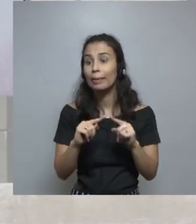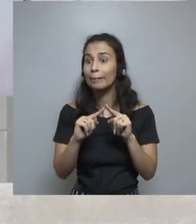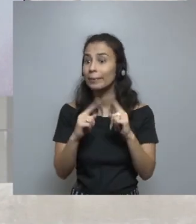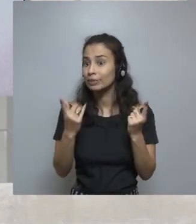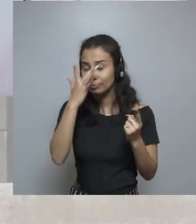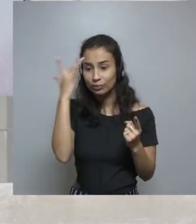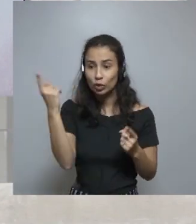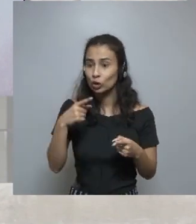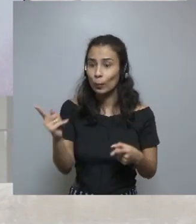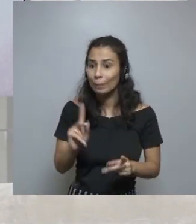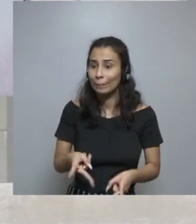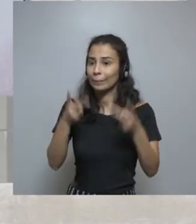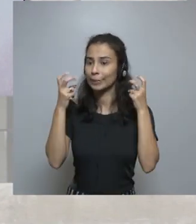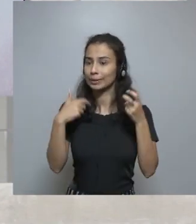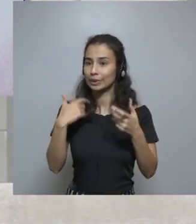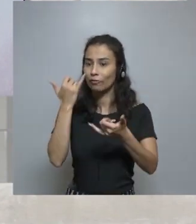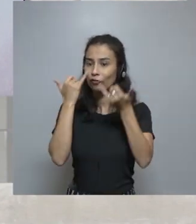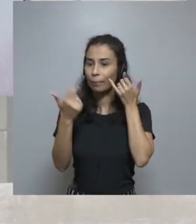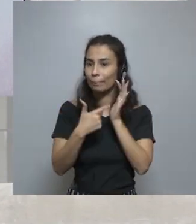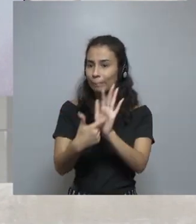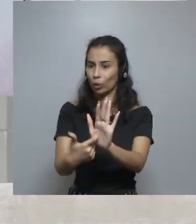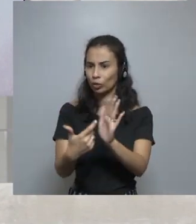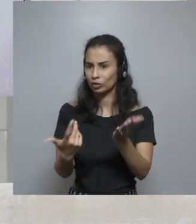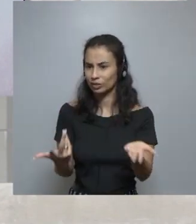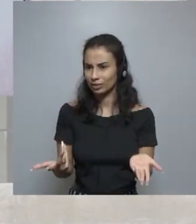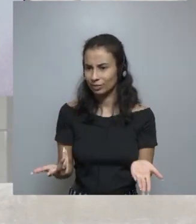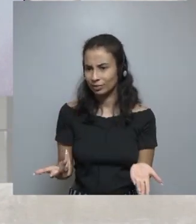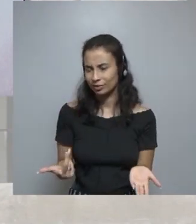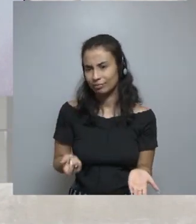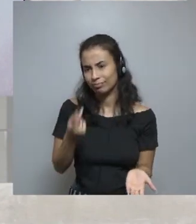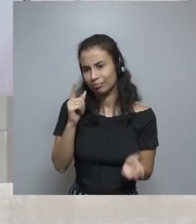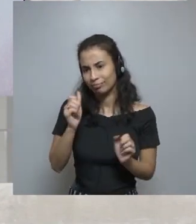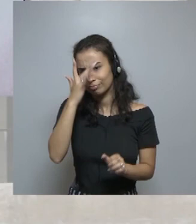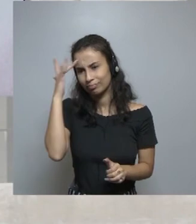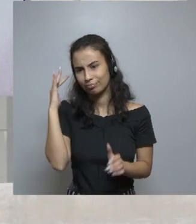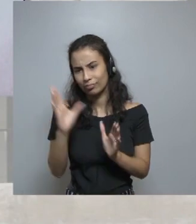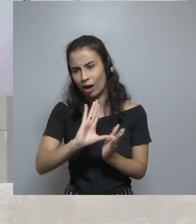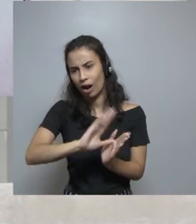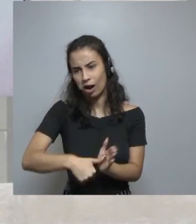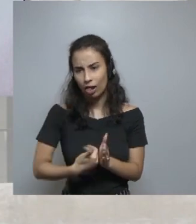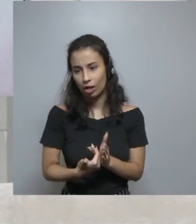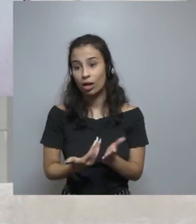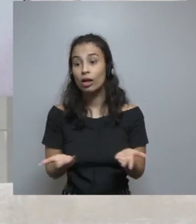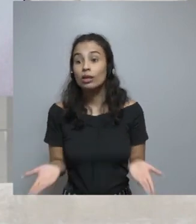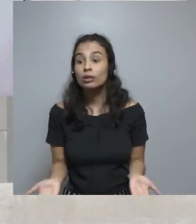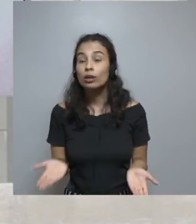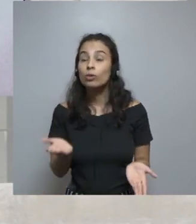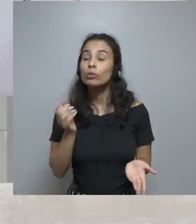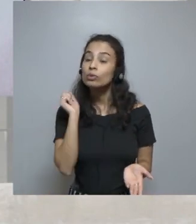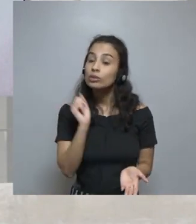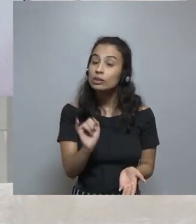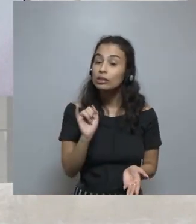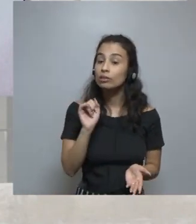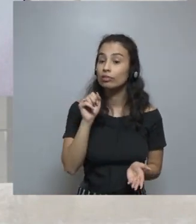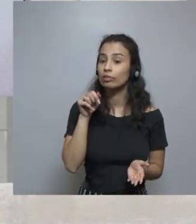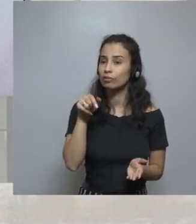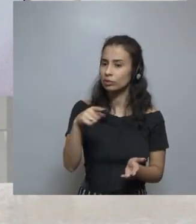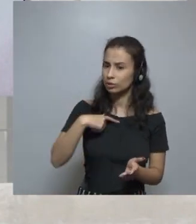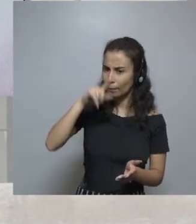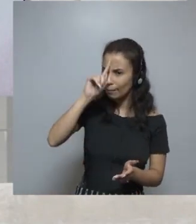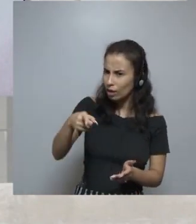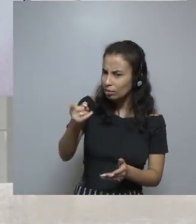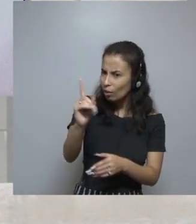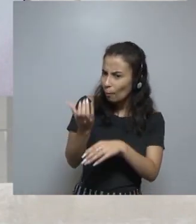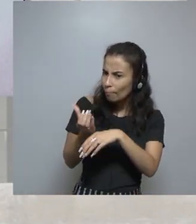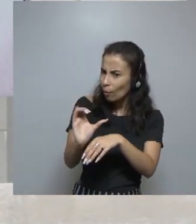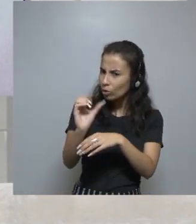crédito antes a partir de un número. Y en lugar de decir al usuario, vamos a